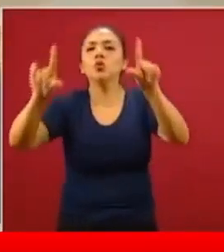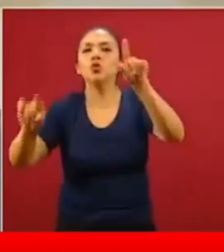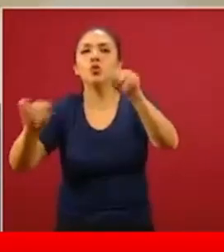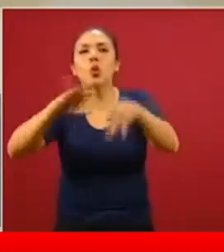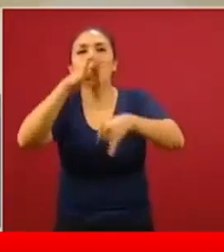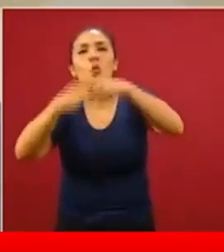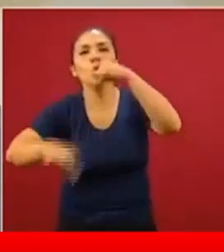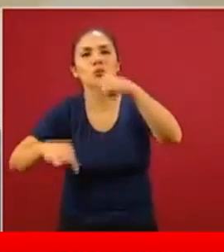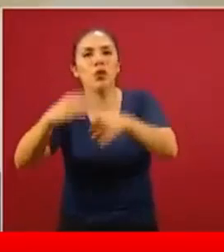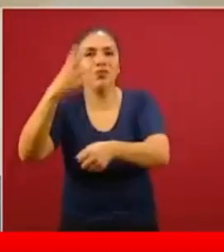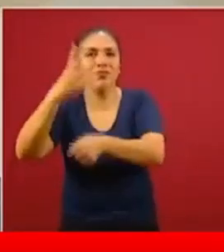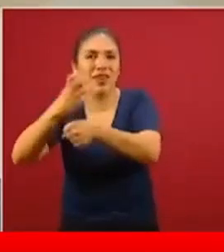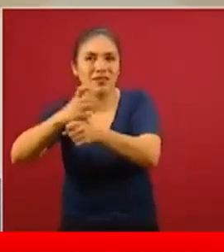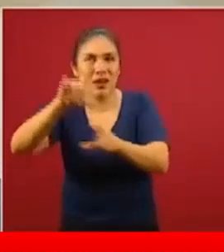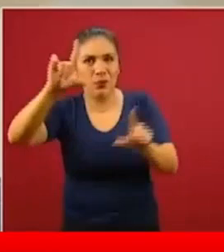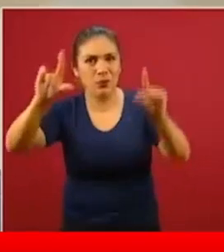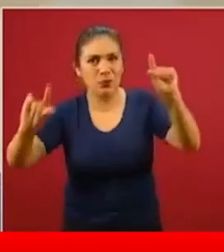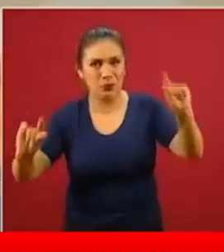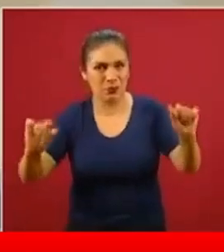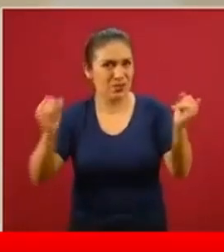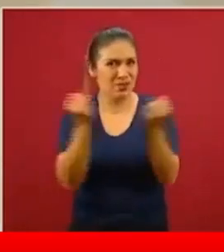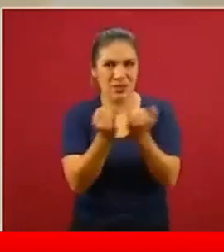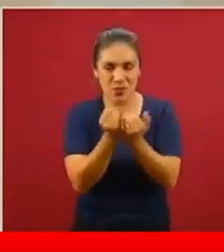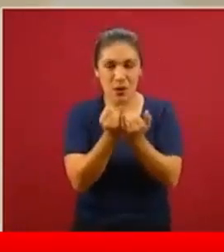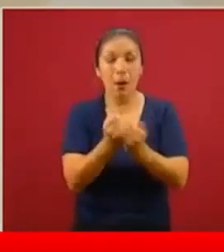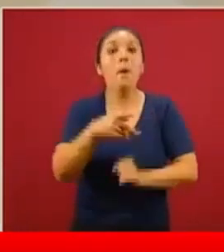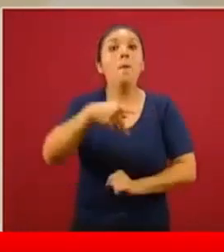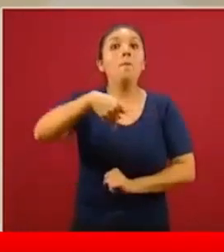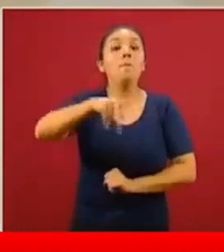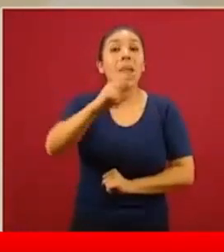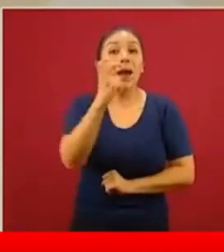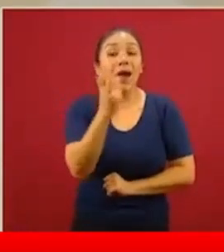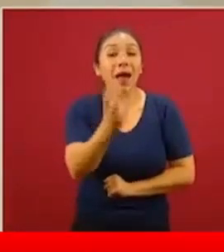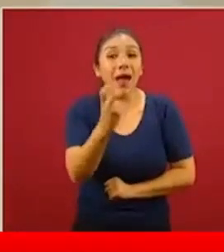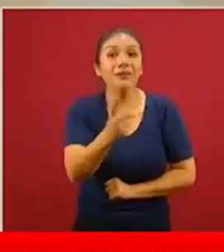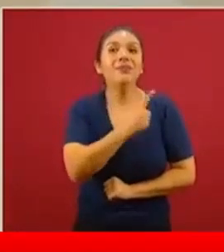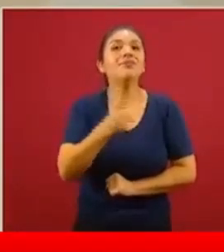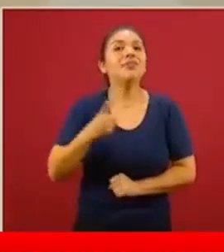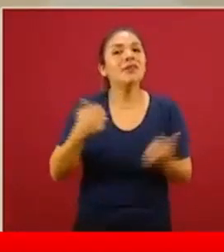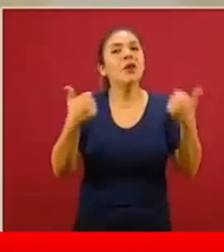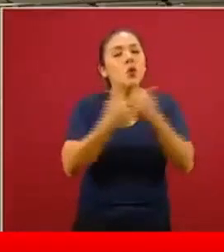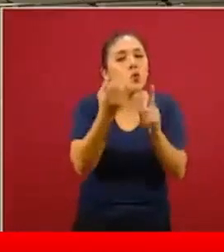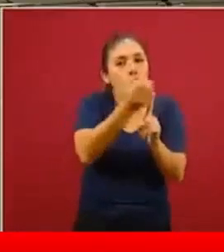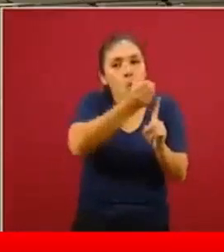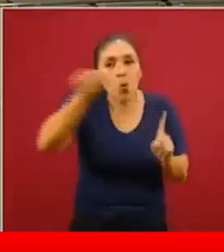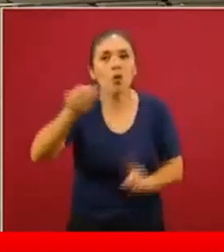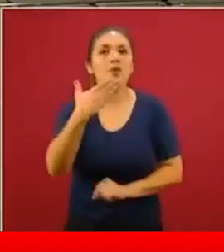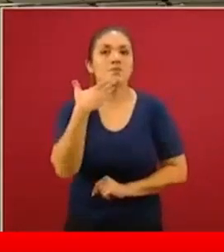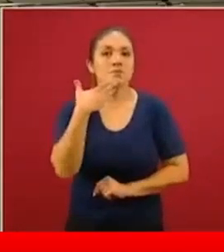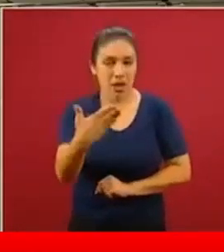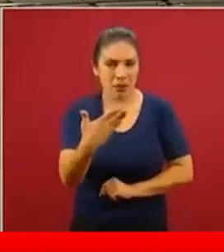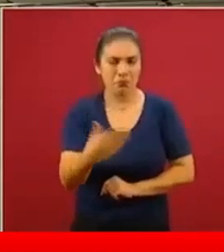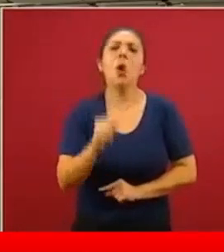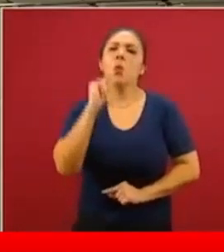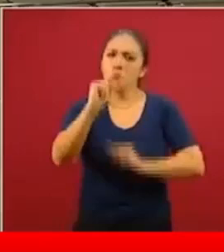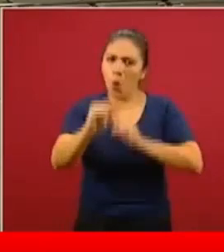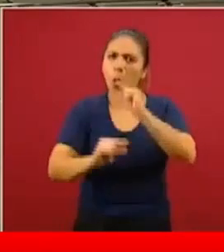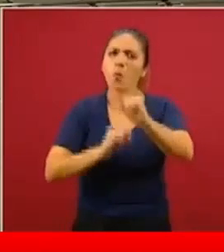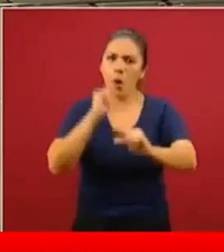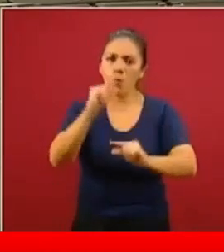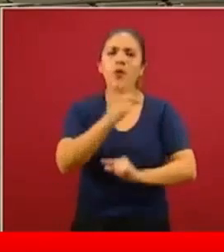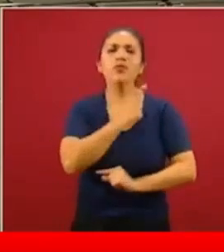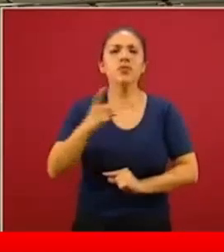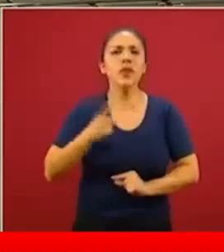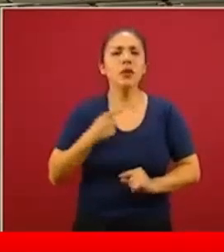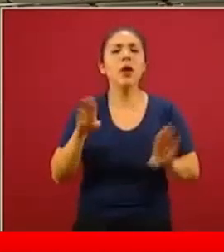en la salida. Pero eso se tiene que hacer de una manera muy organizada. Eventualmente tenemos que hacer lo que